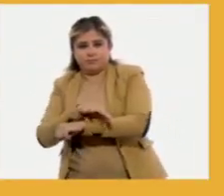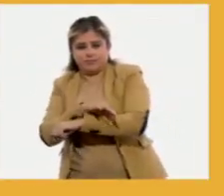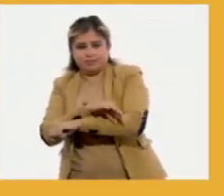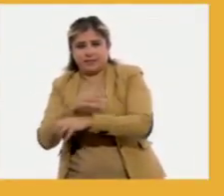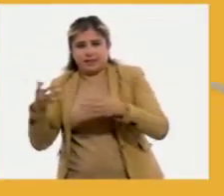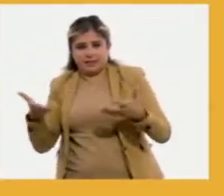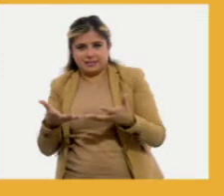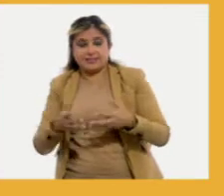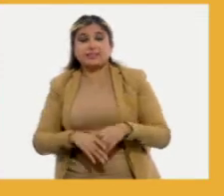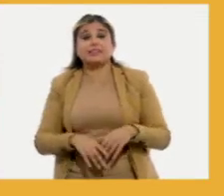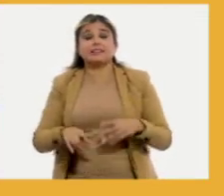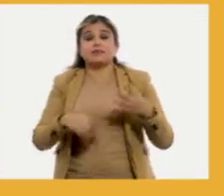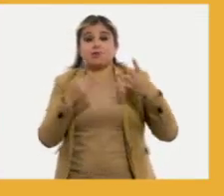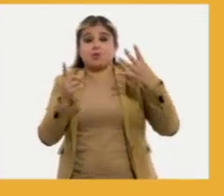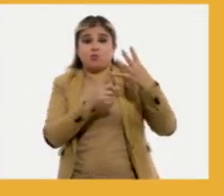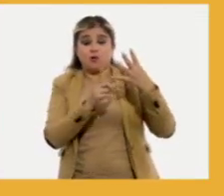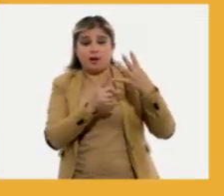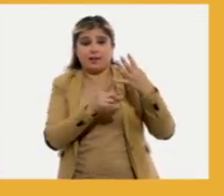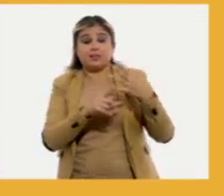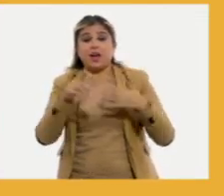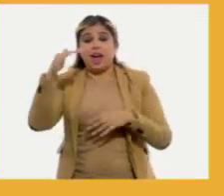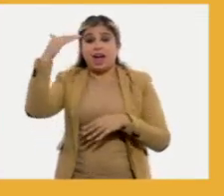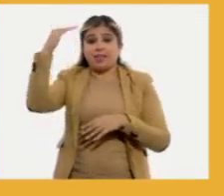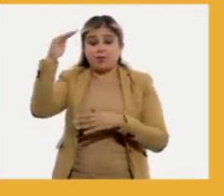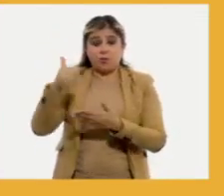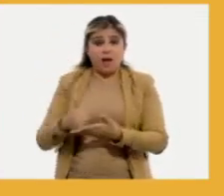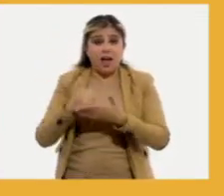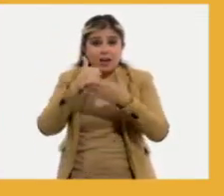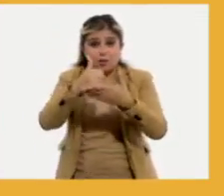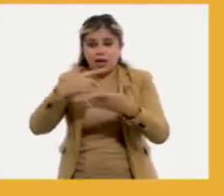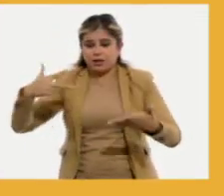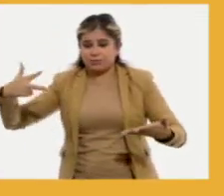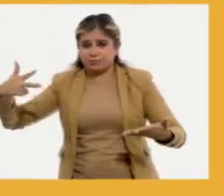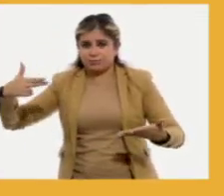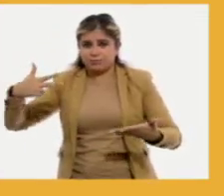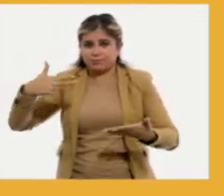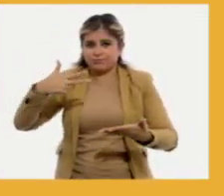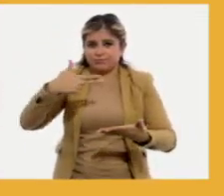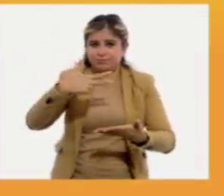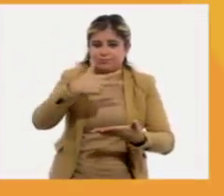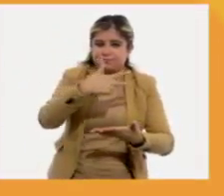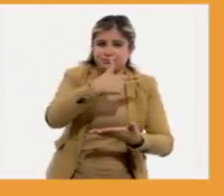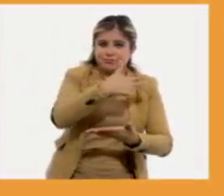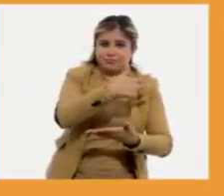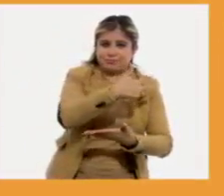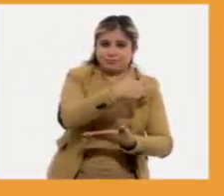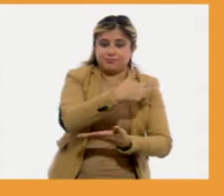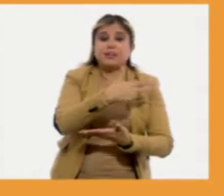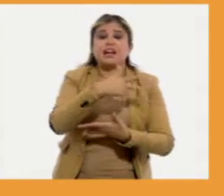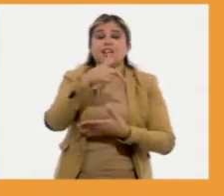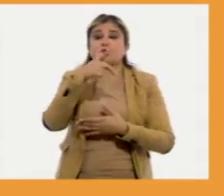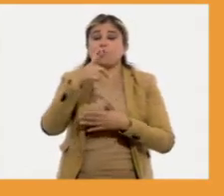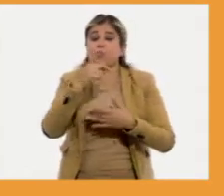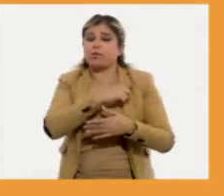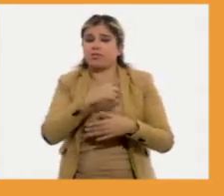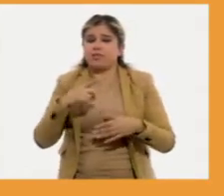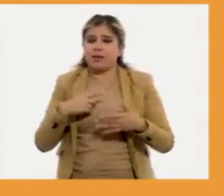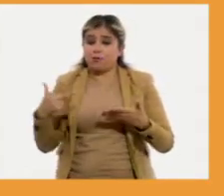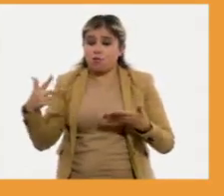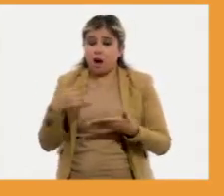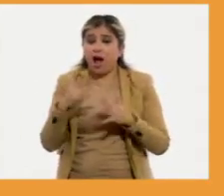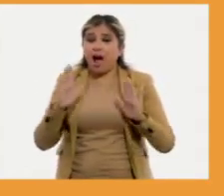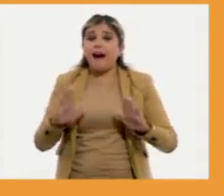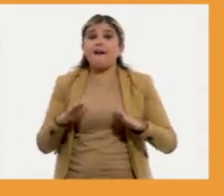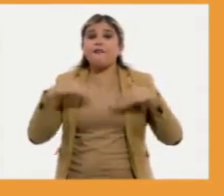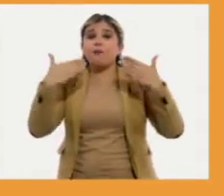4. Con ayuda de un adulto corta sobre la línea horizontal que marcaste. Asegúrate de cortar por